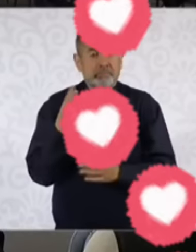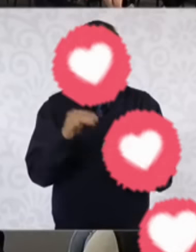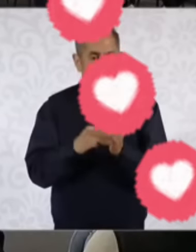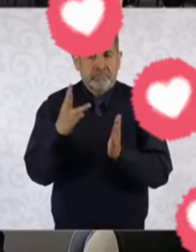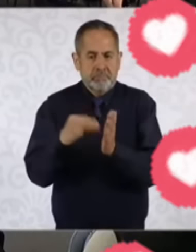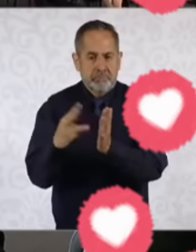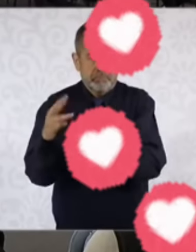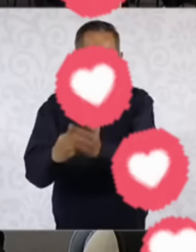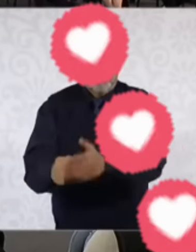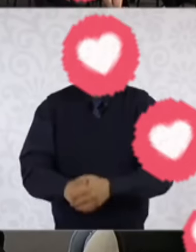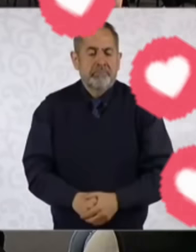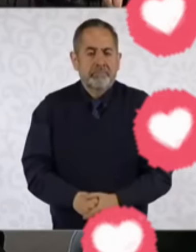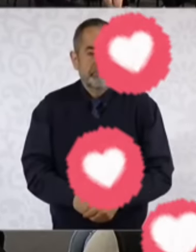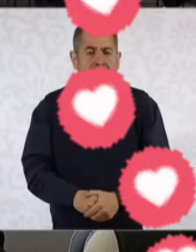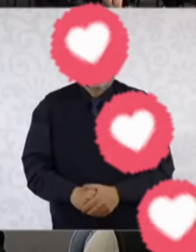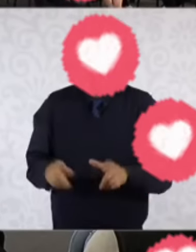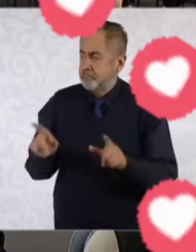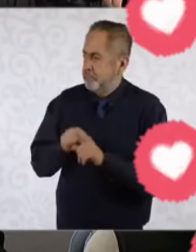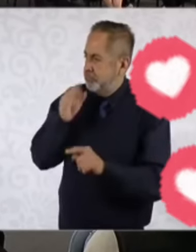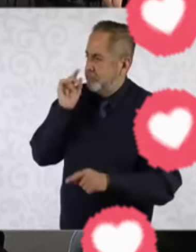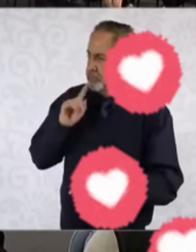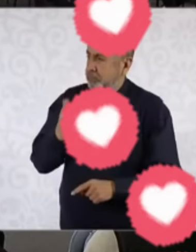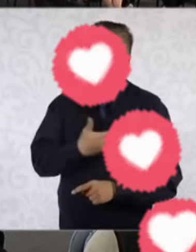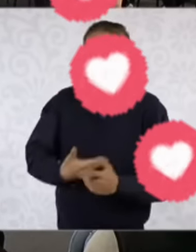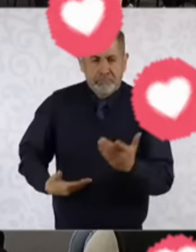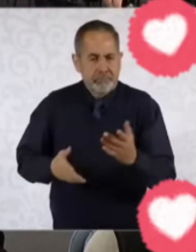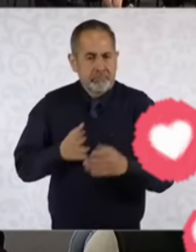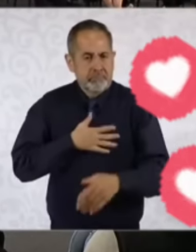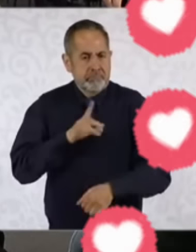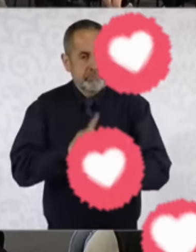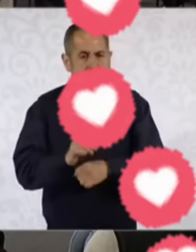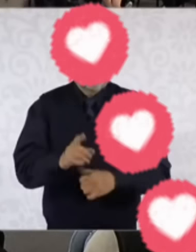Es cuanto, Presidenta. Buenos días. Bueno,